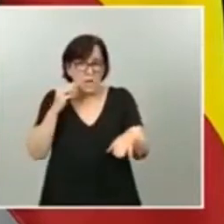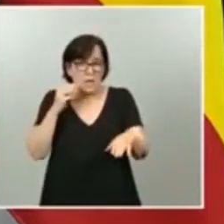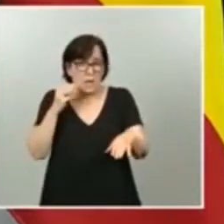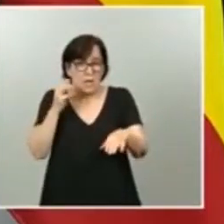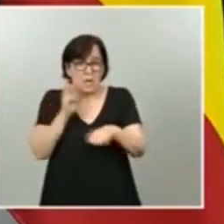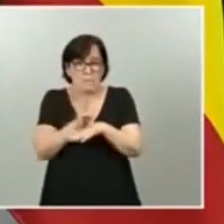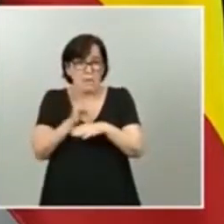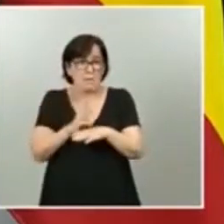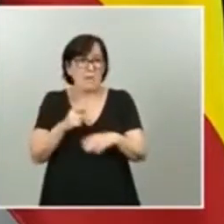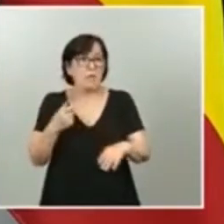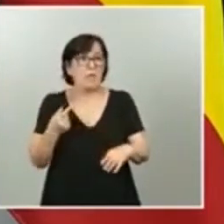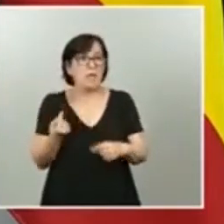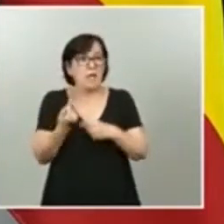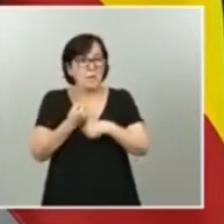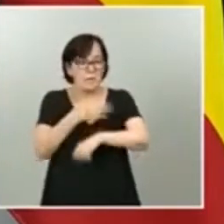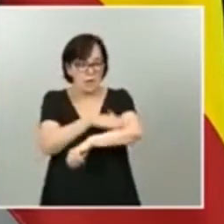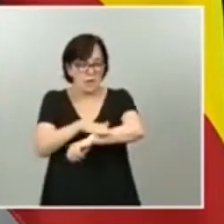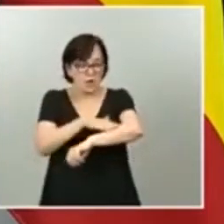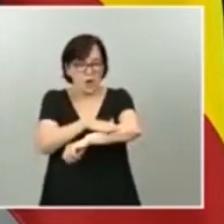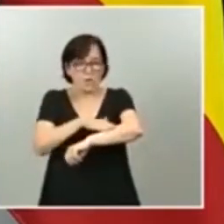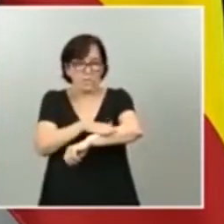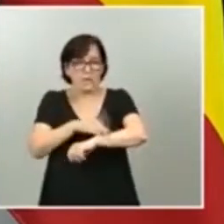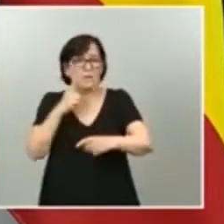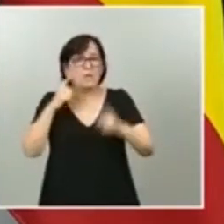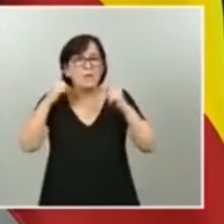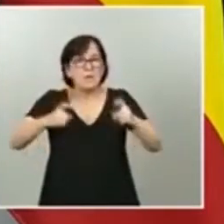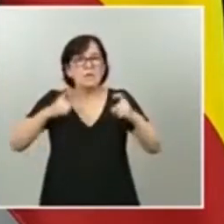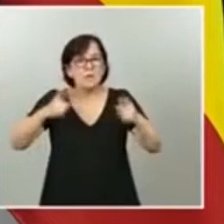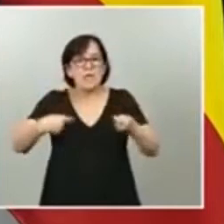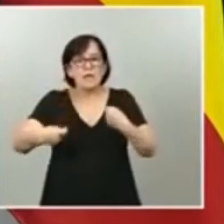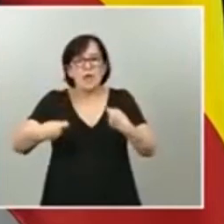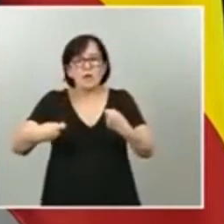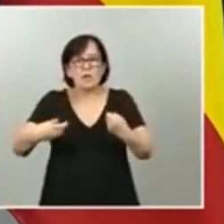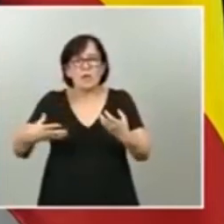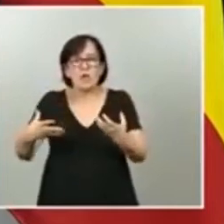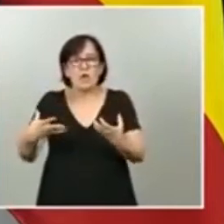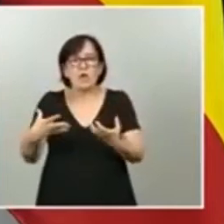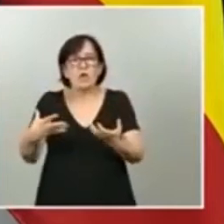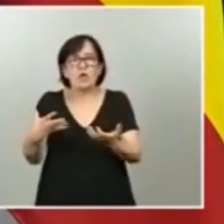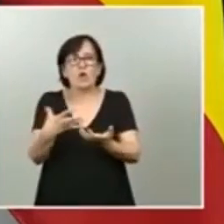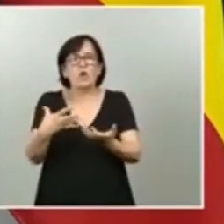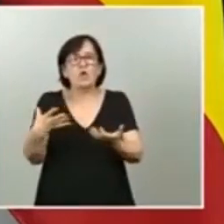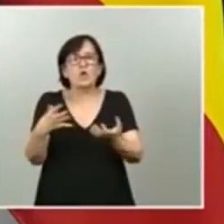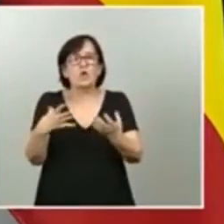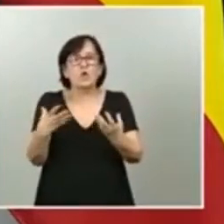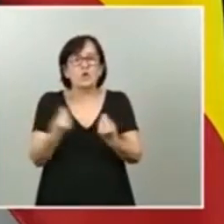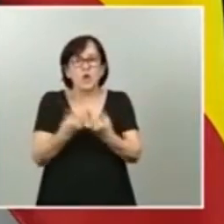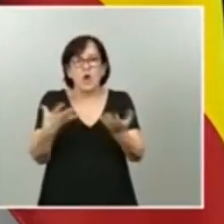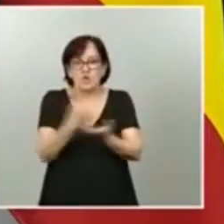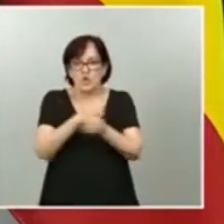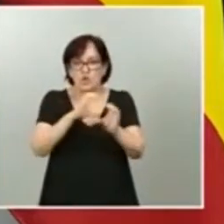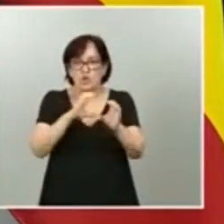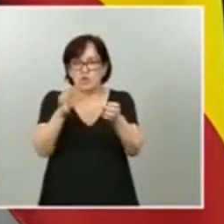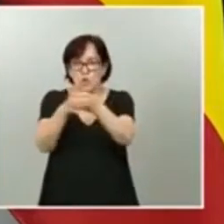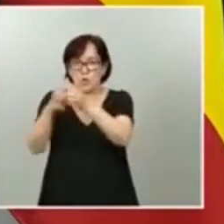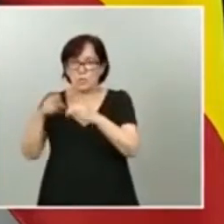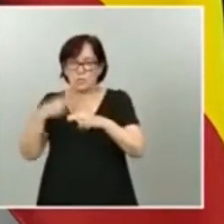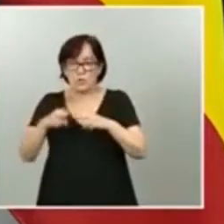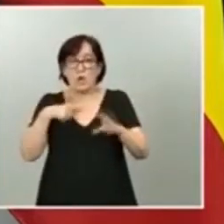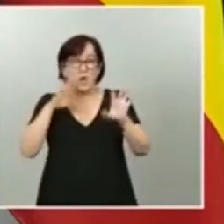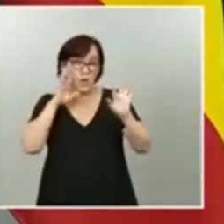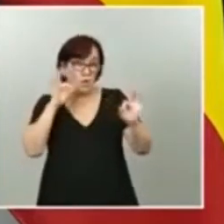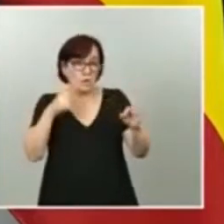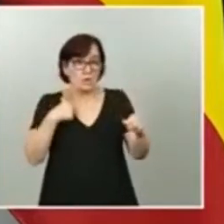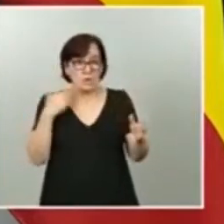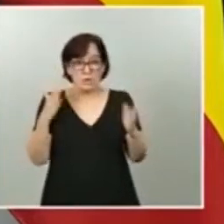es intentar negociarlo con todo el mundo. Lógicamente, en algunos momentos, como responsable de